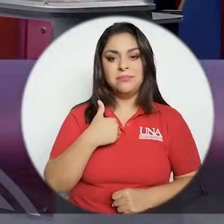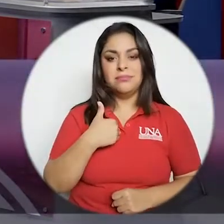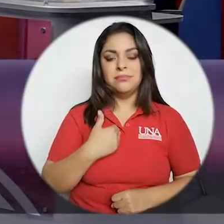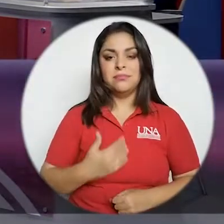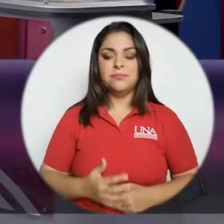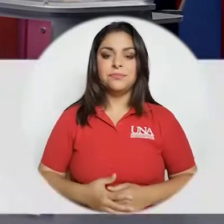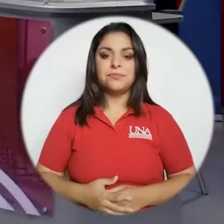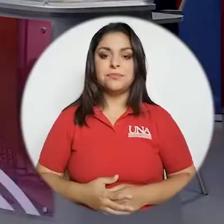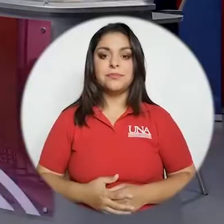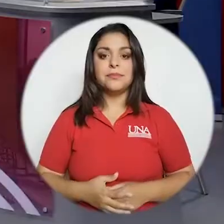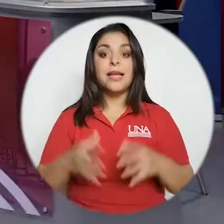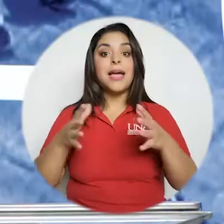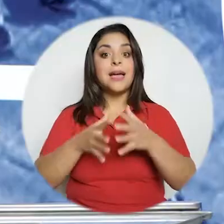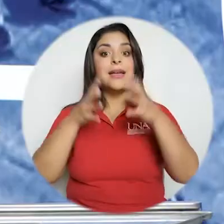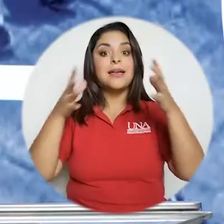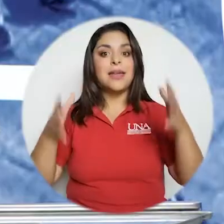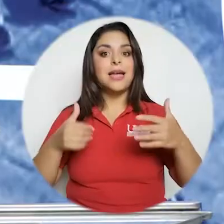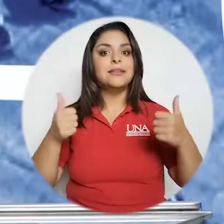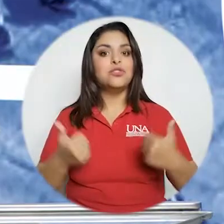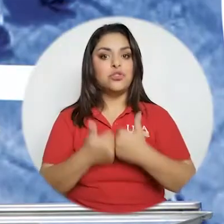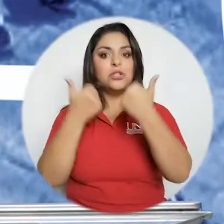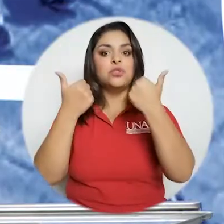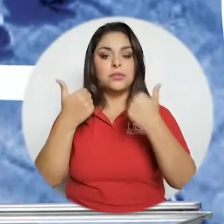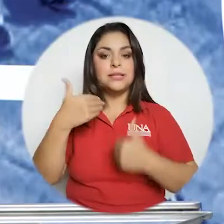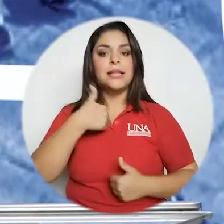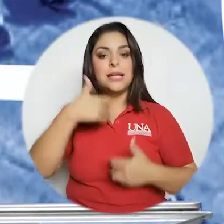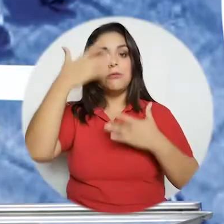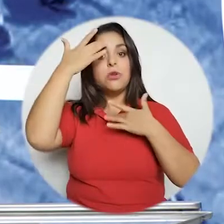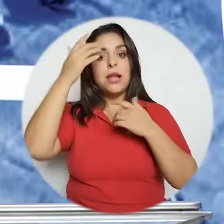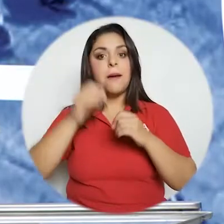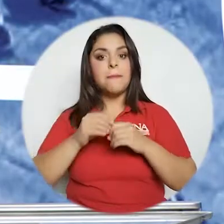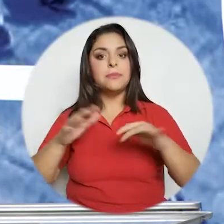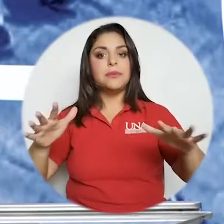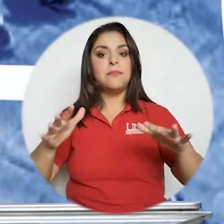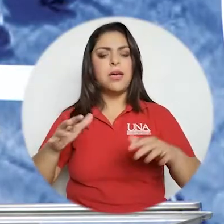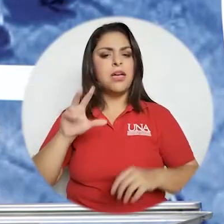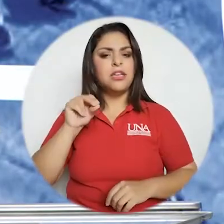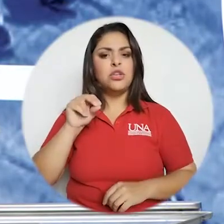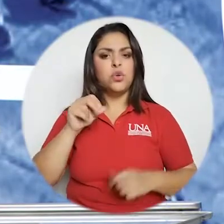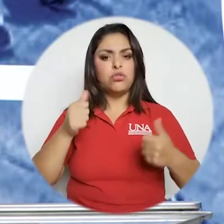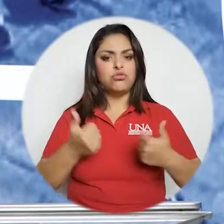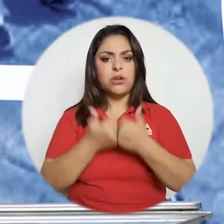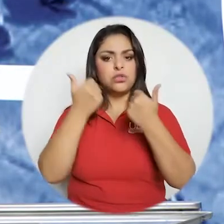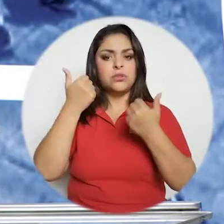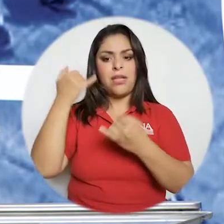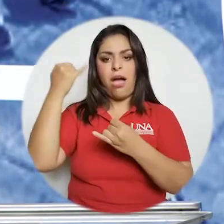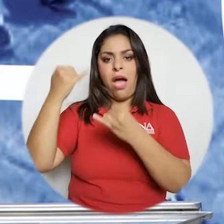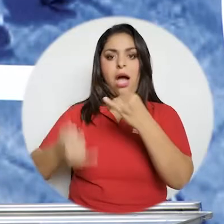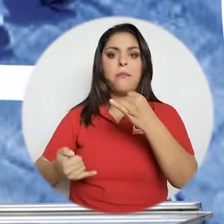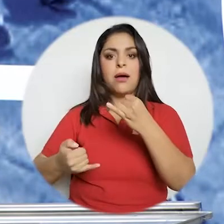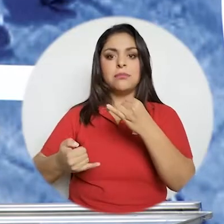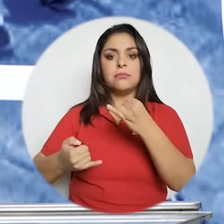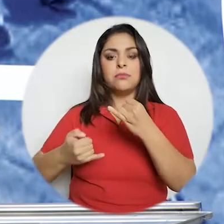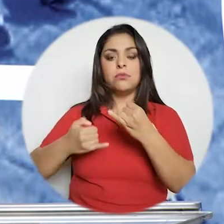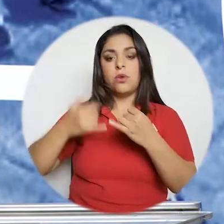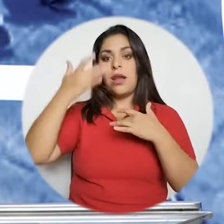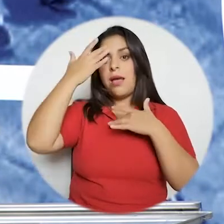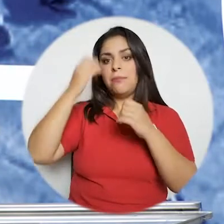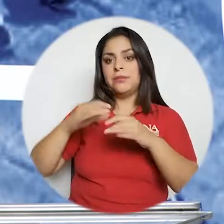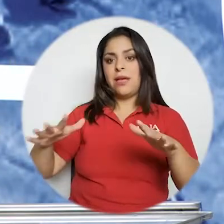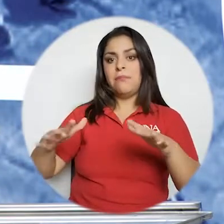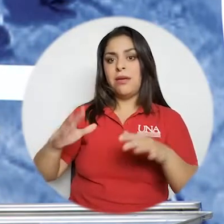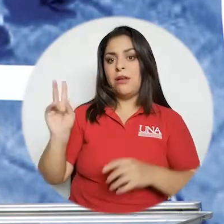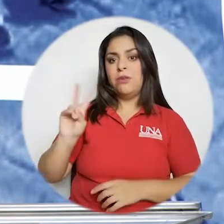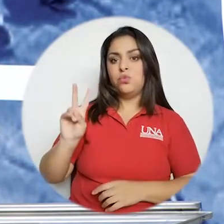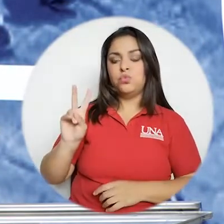las tienen grandes retos nos está dejando la pandemia y no son retos que se van a acabar con la